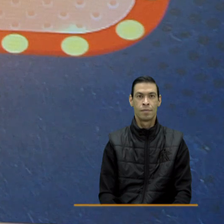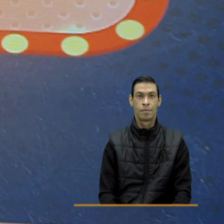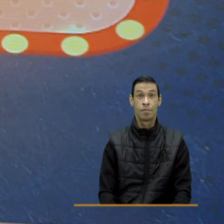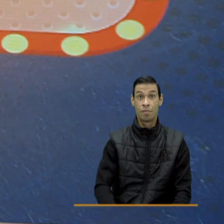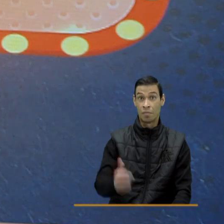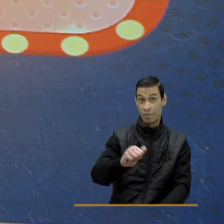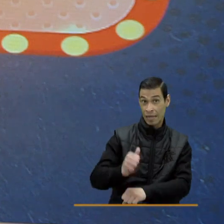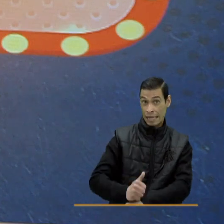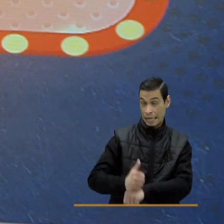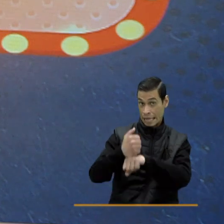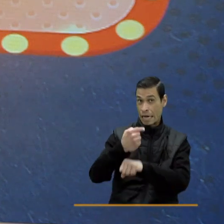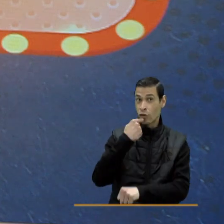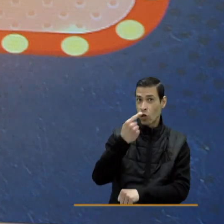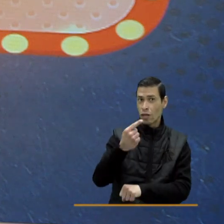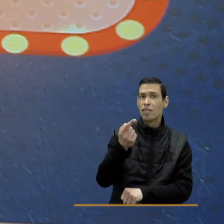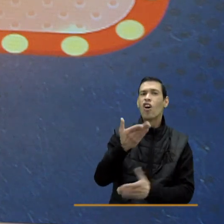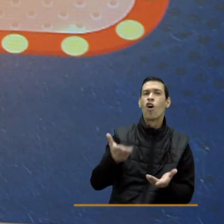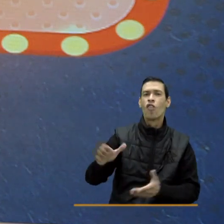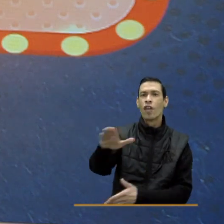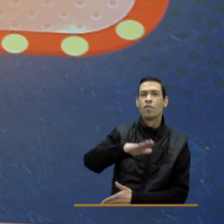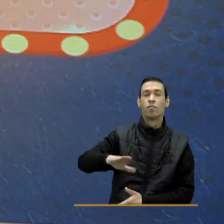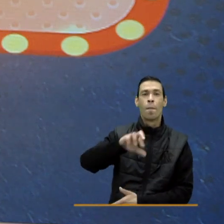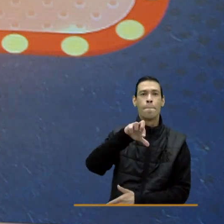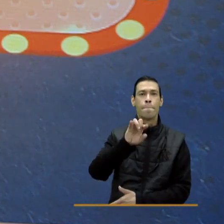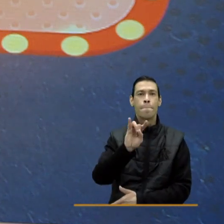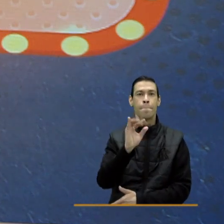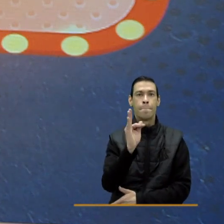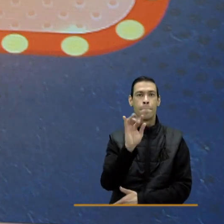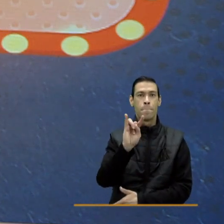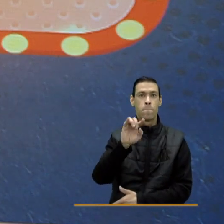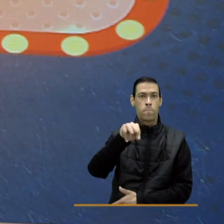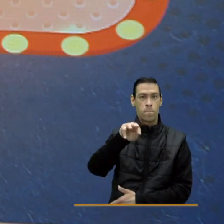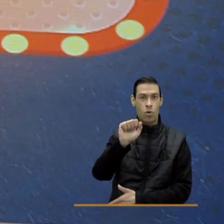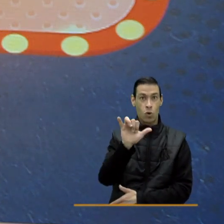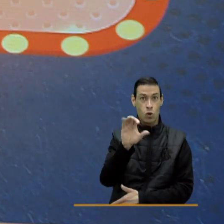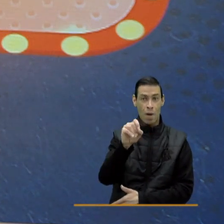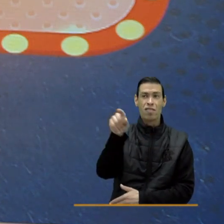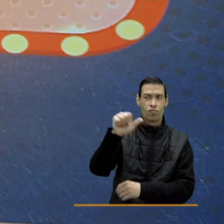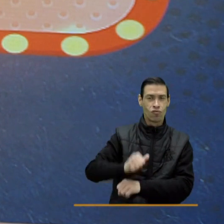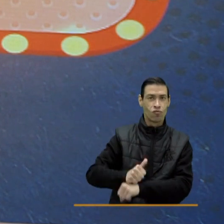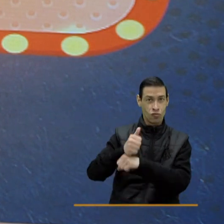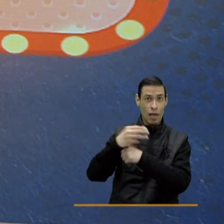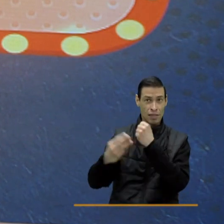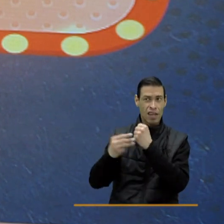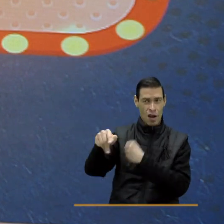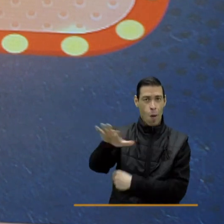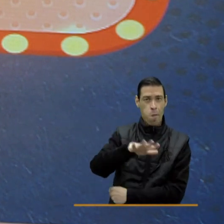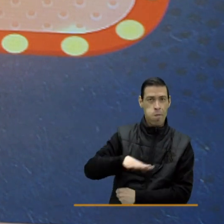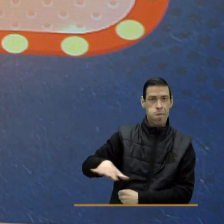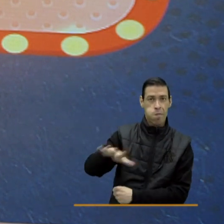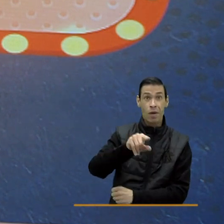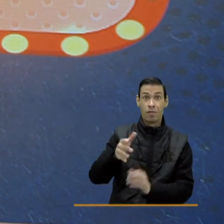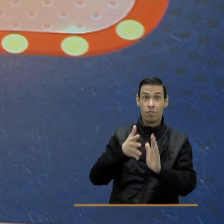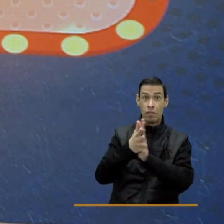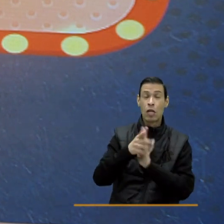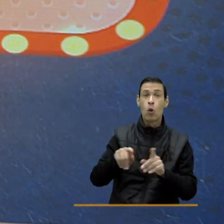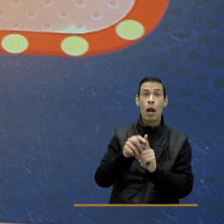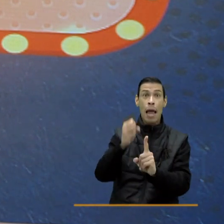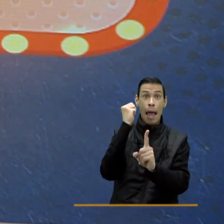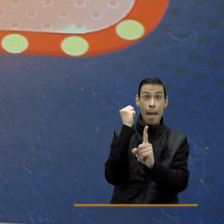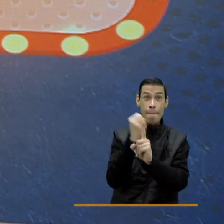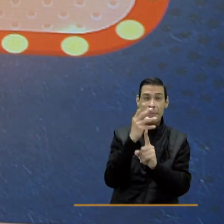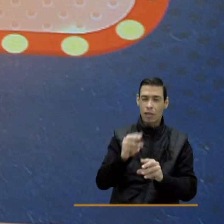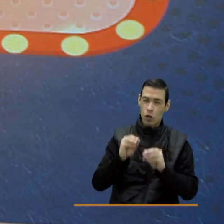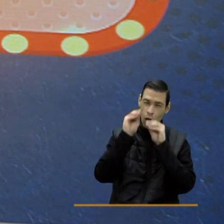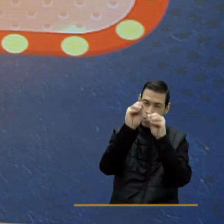La voz del director nos llega desde el Putumayo con William James Rodríguez, director del Sena en esta regional, quien nos cuenta el impacto